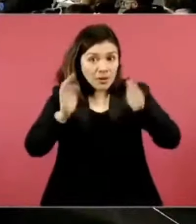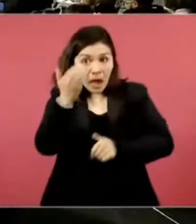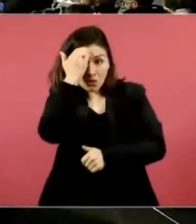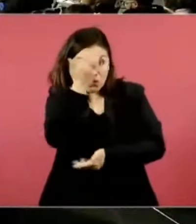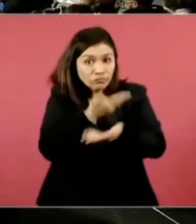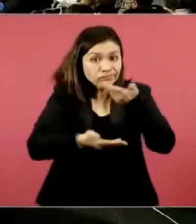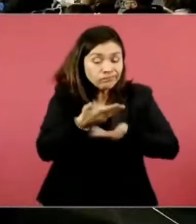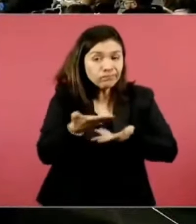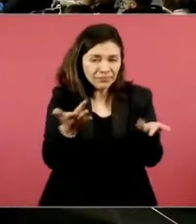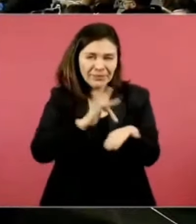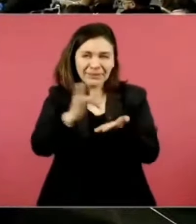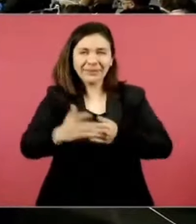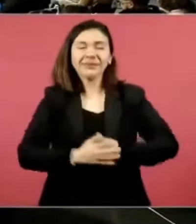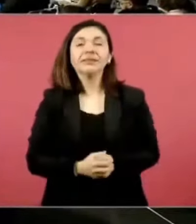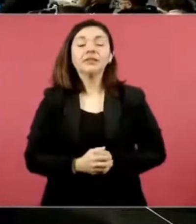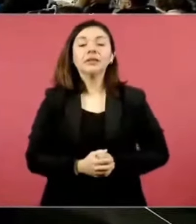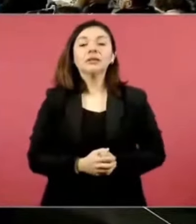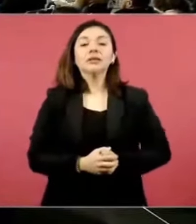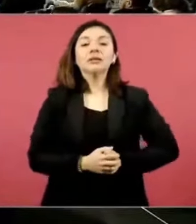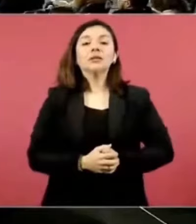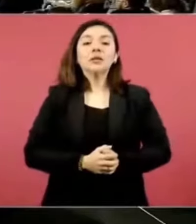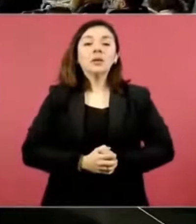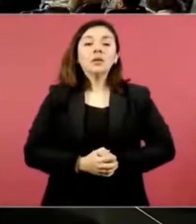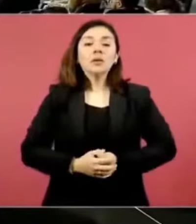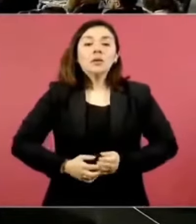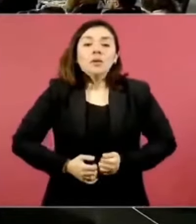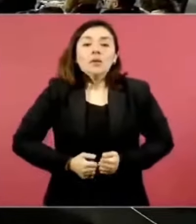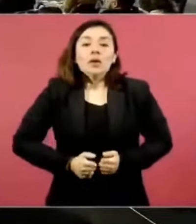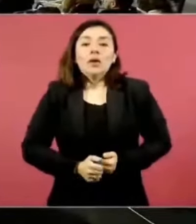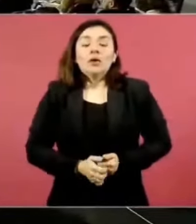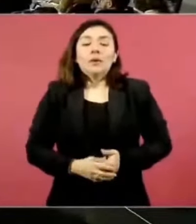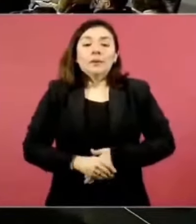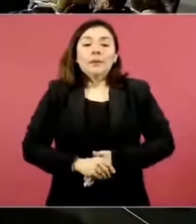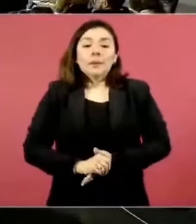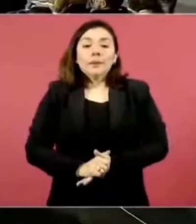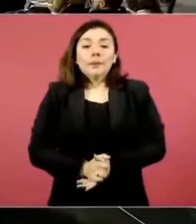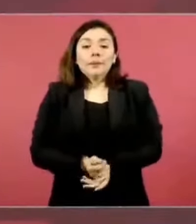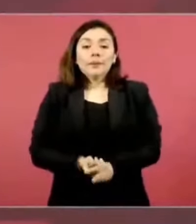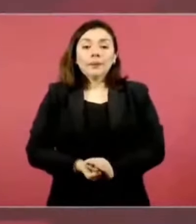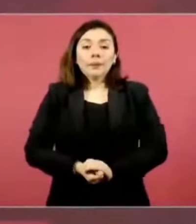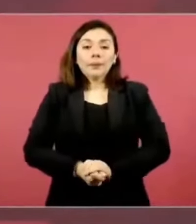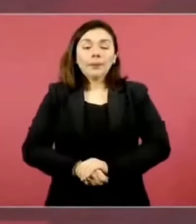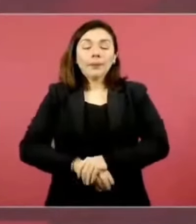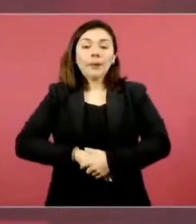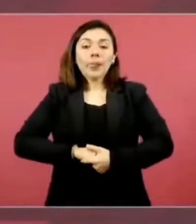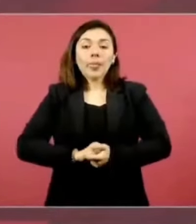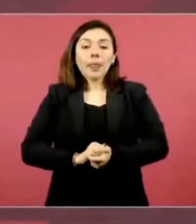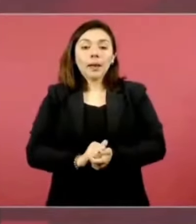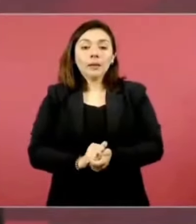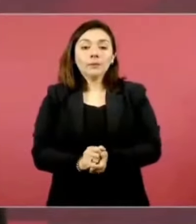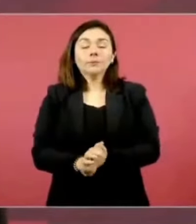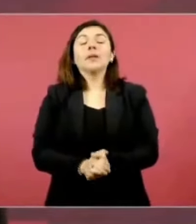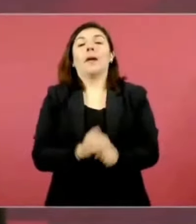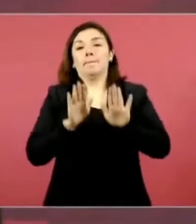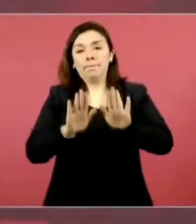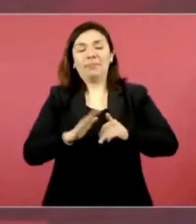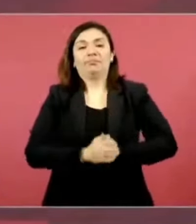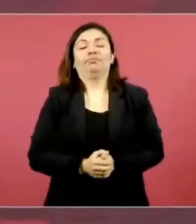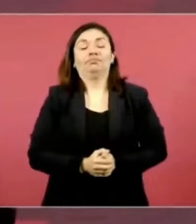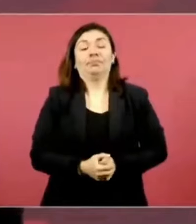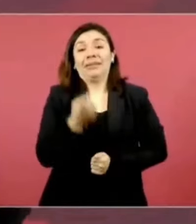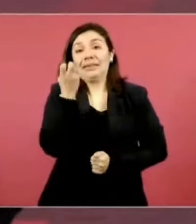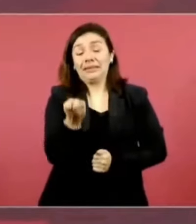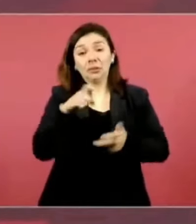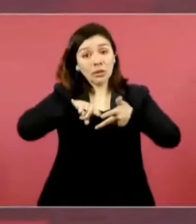Bueno, todo esto inicia porque él pide,